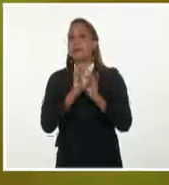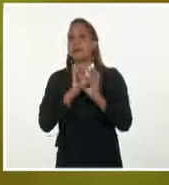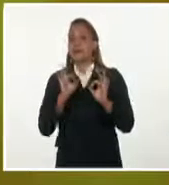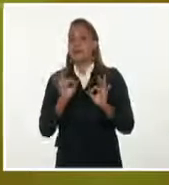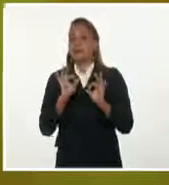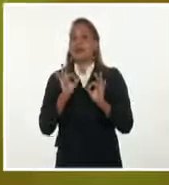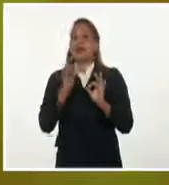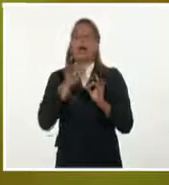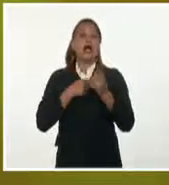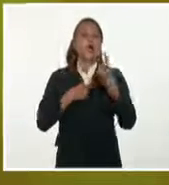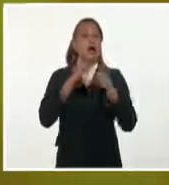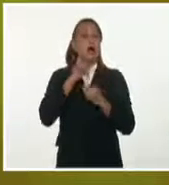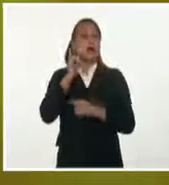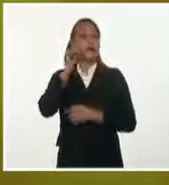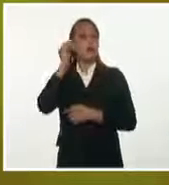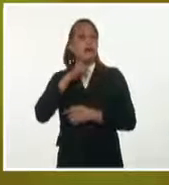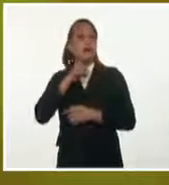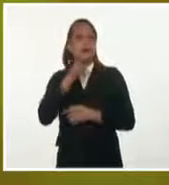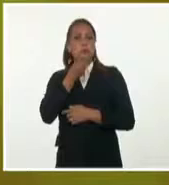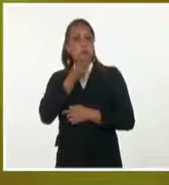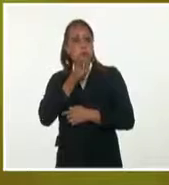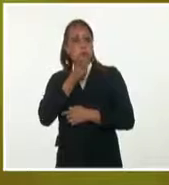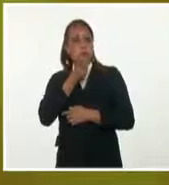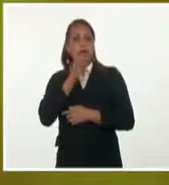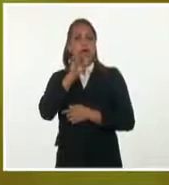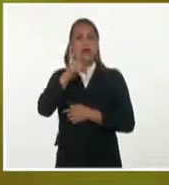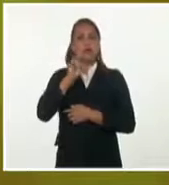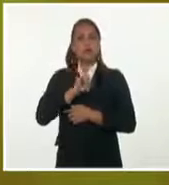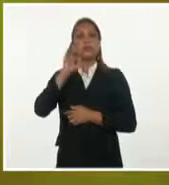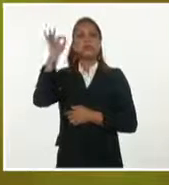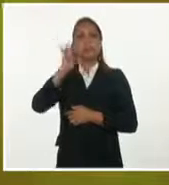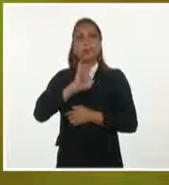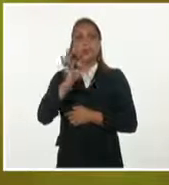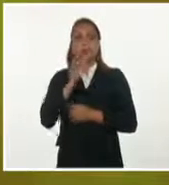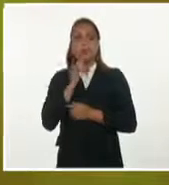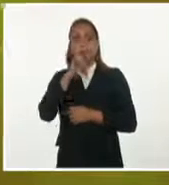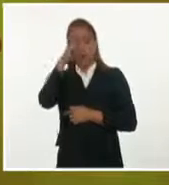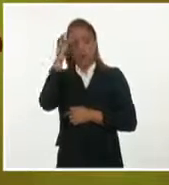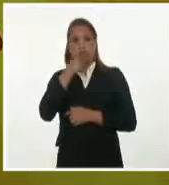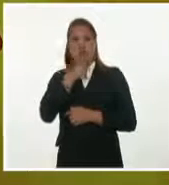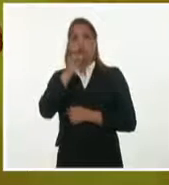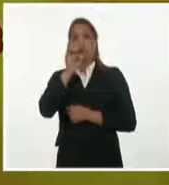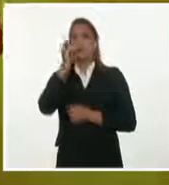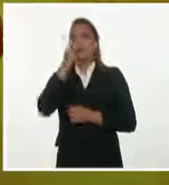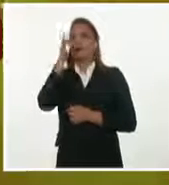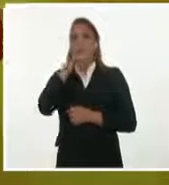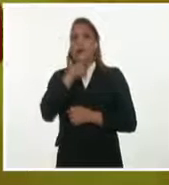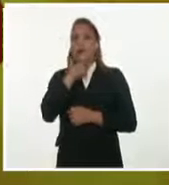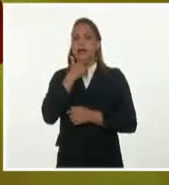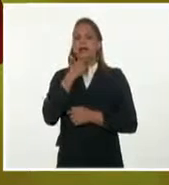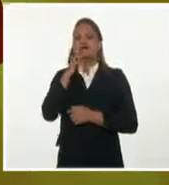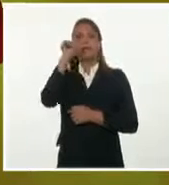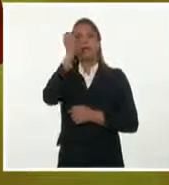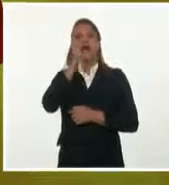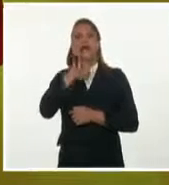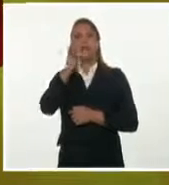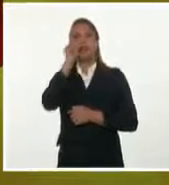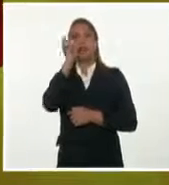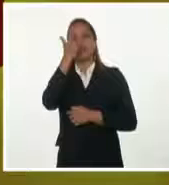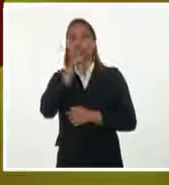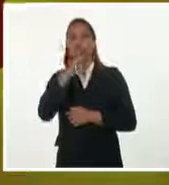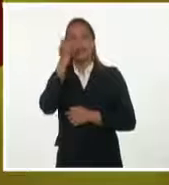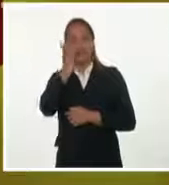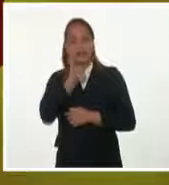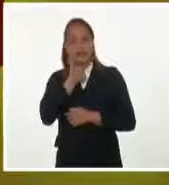todo apunta a que probablemente sea más del 80% para Soberana 02 y Abdala. Pero es la ciencia quien